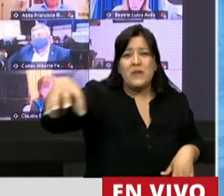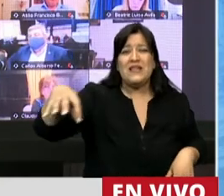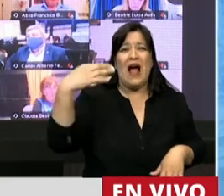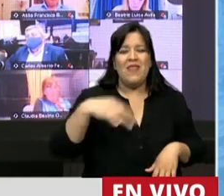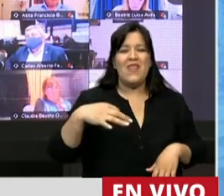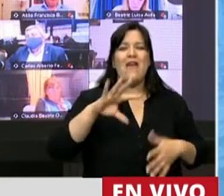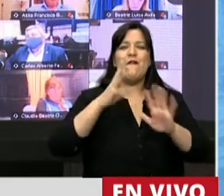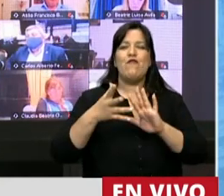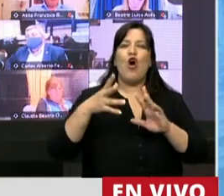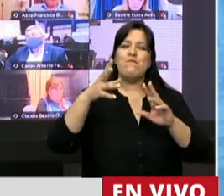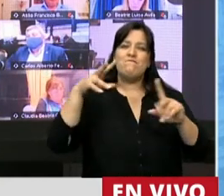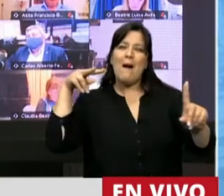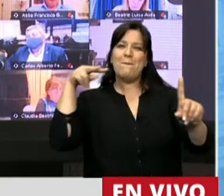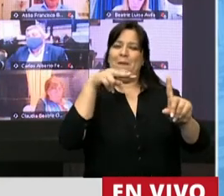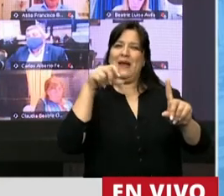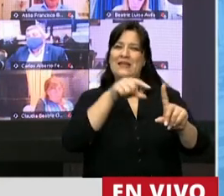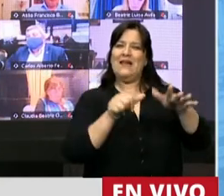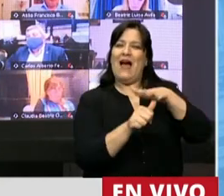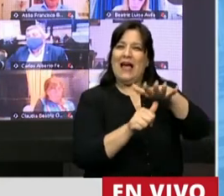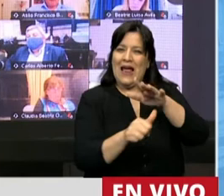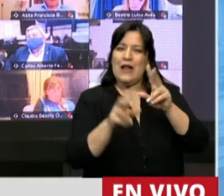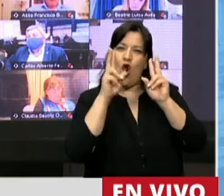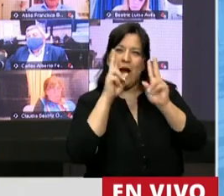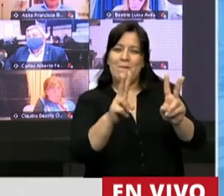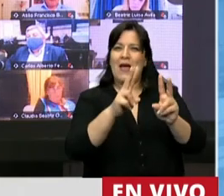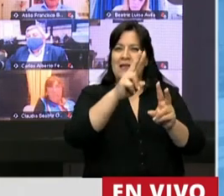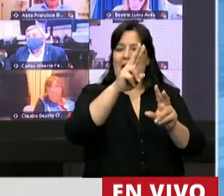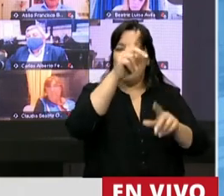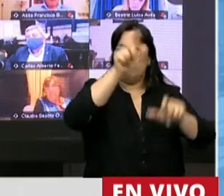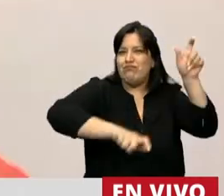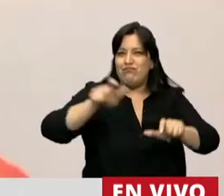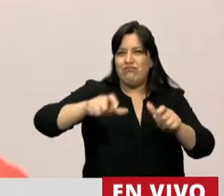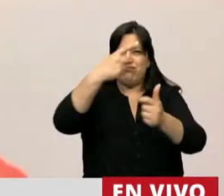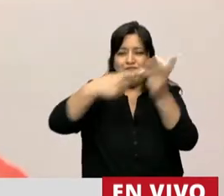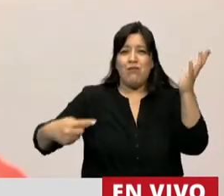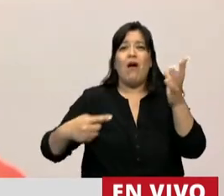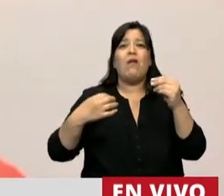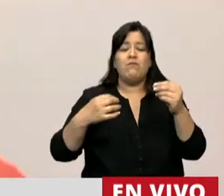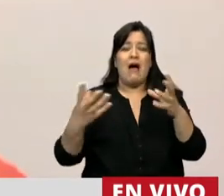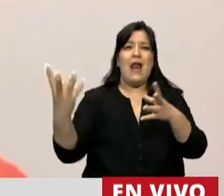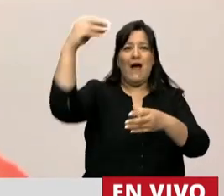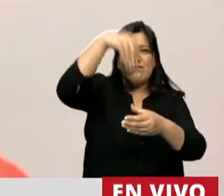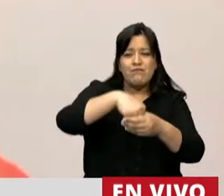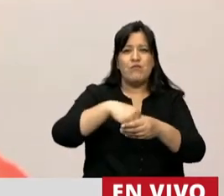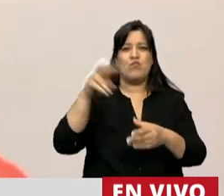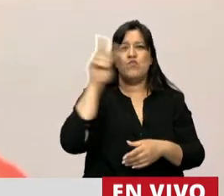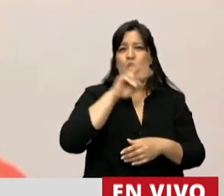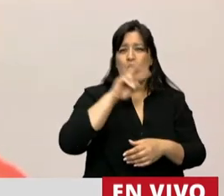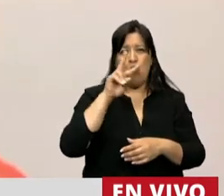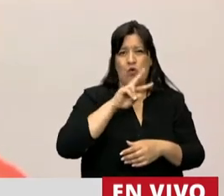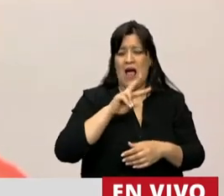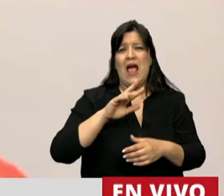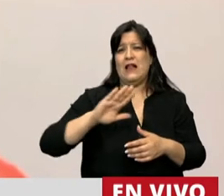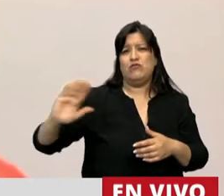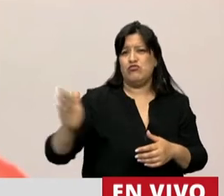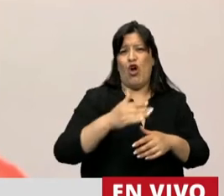perspectiva de género y a pensar en un sistema de salud que incluya a las mujeres en todas sus